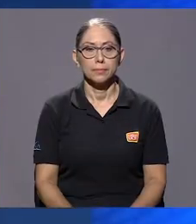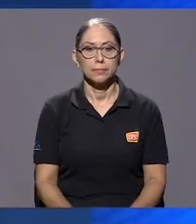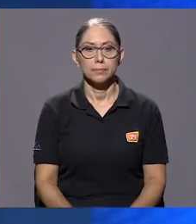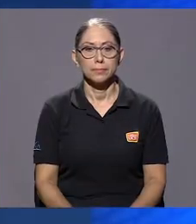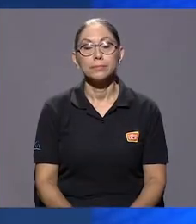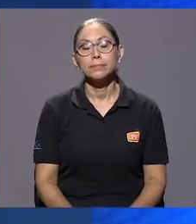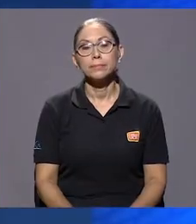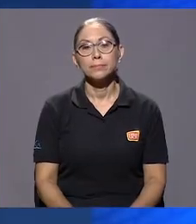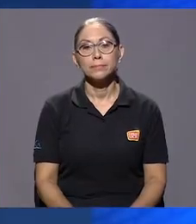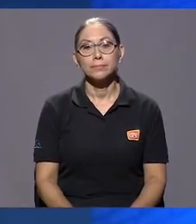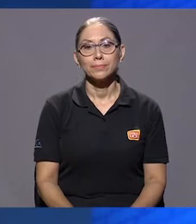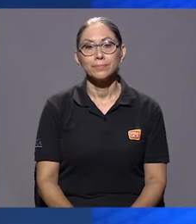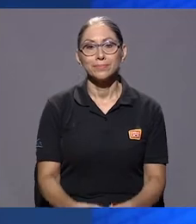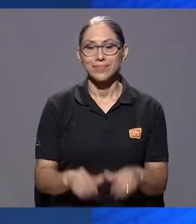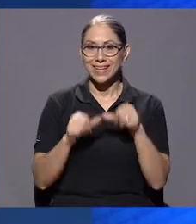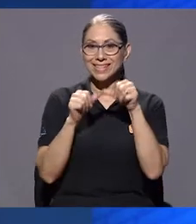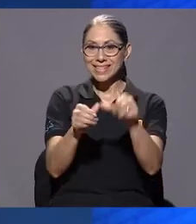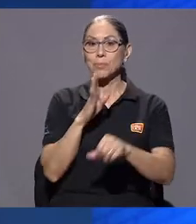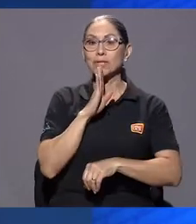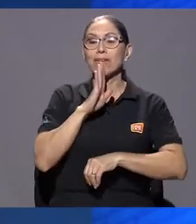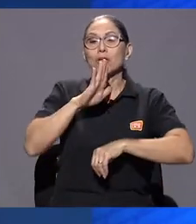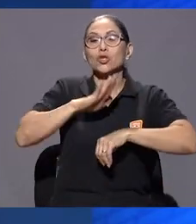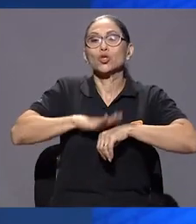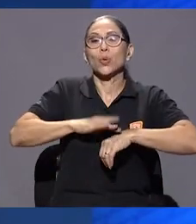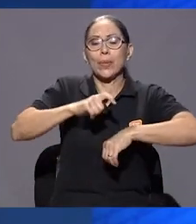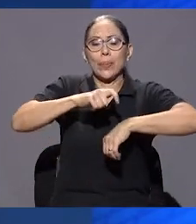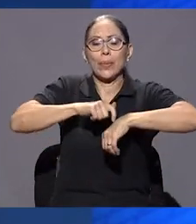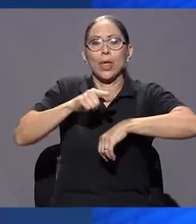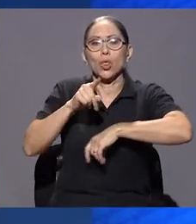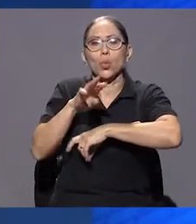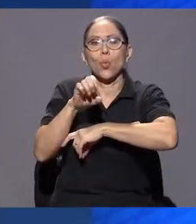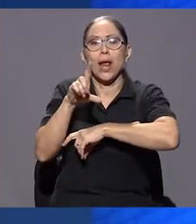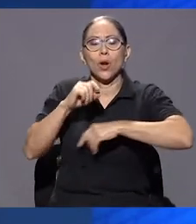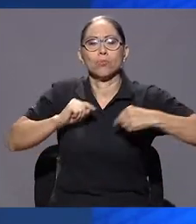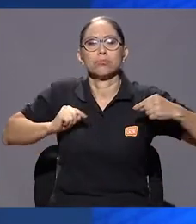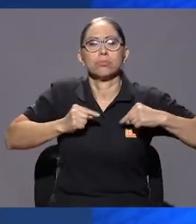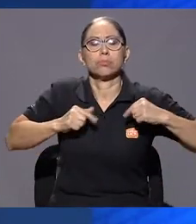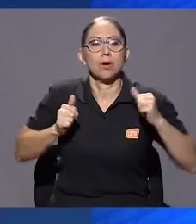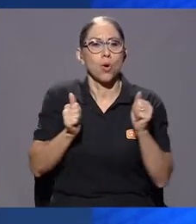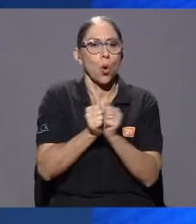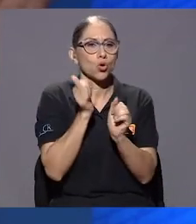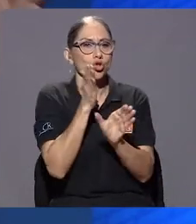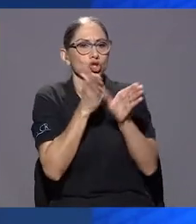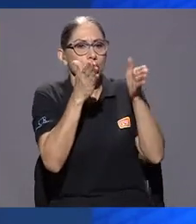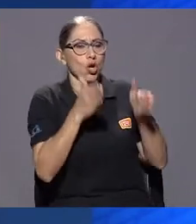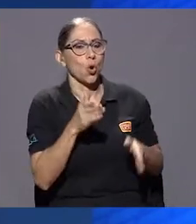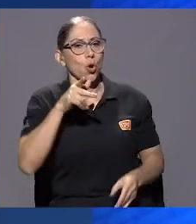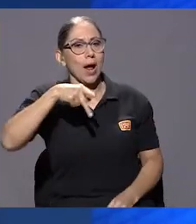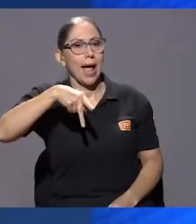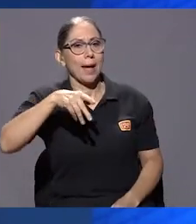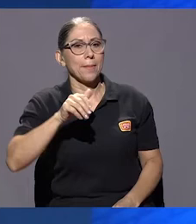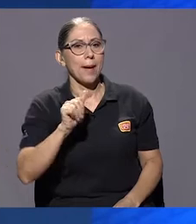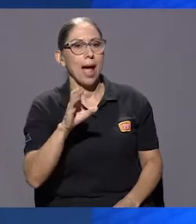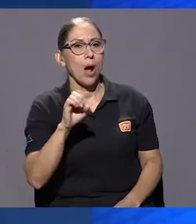Seguimos hablando del duelo con la psicóloga Paola Vargas. Hay etapas definidas del proceso de